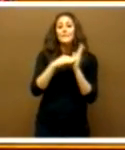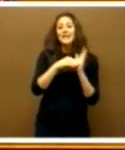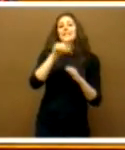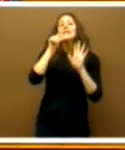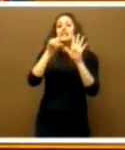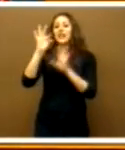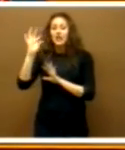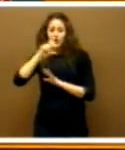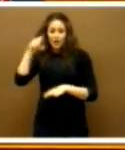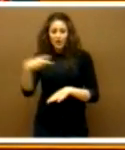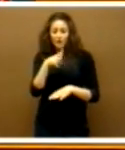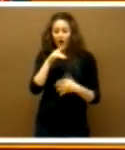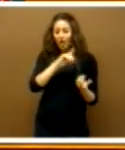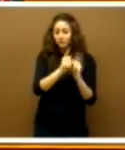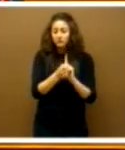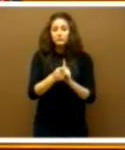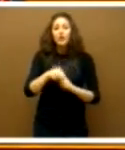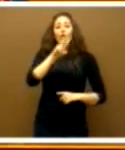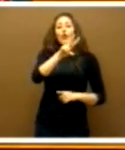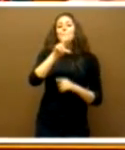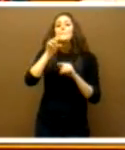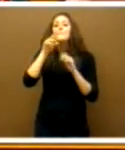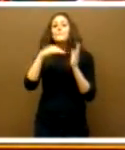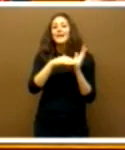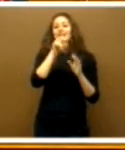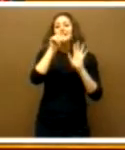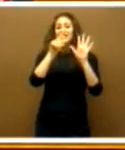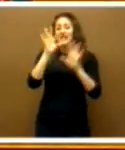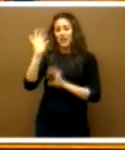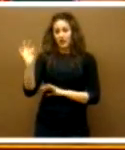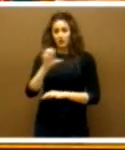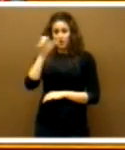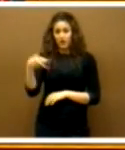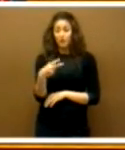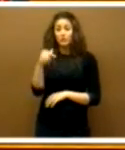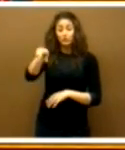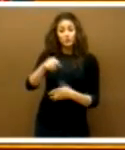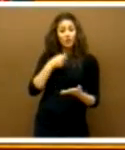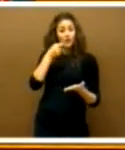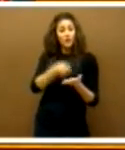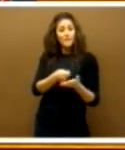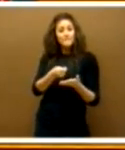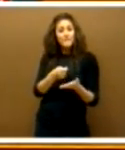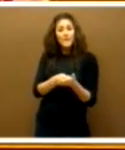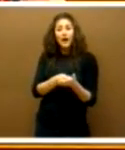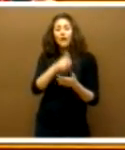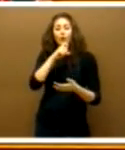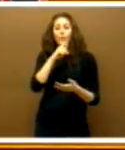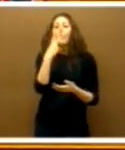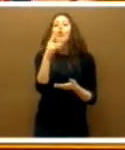pues pasamos a los 1.200 euros que la pagamos, que ustedes lo pagan en dos veces